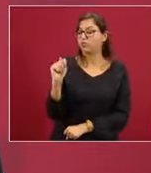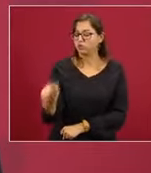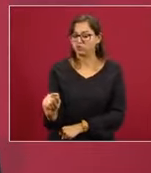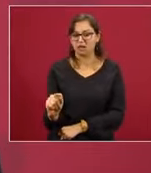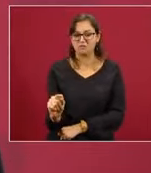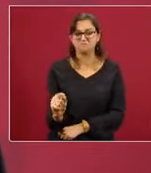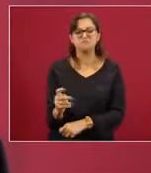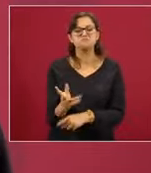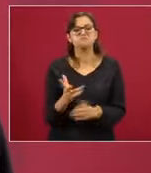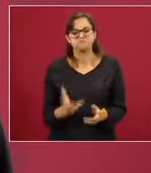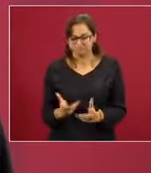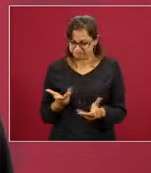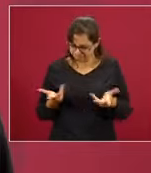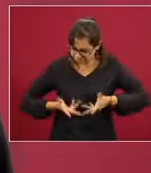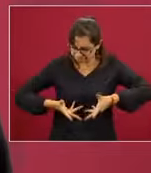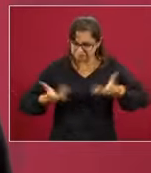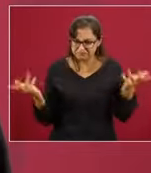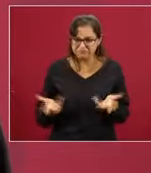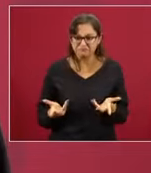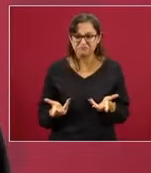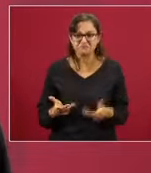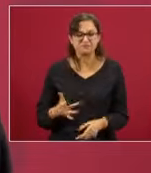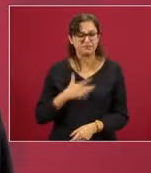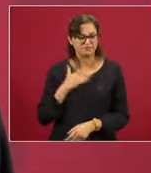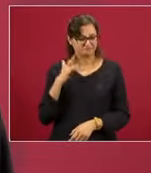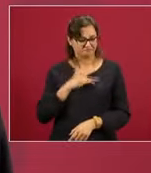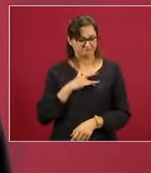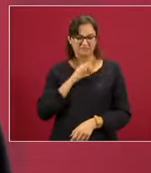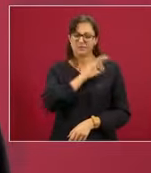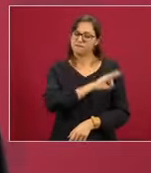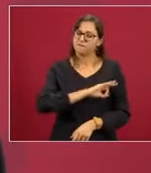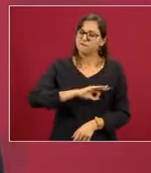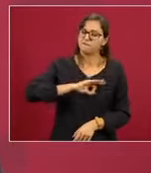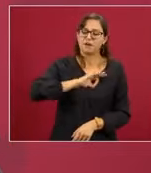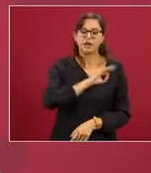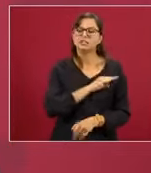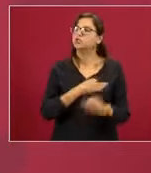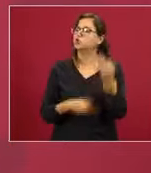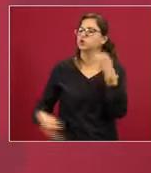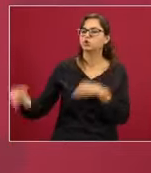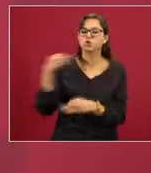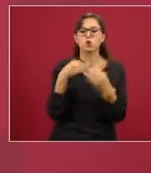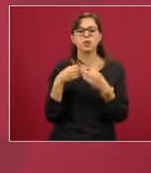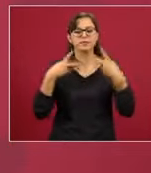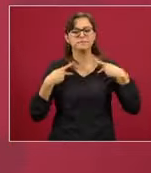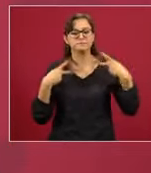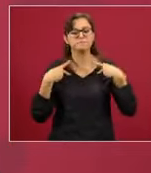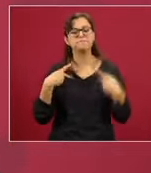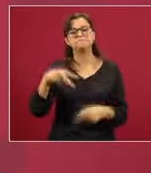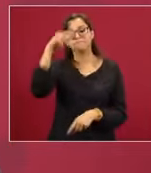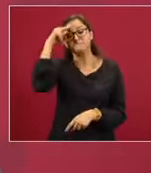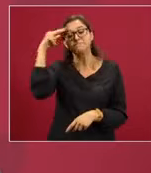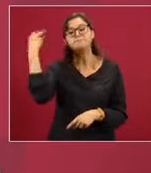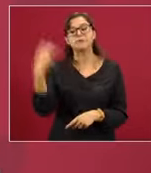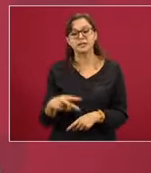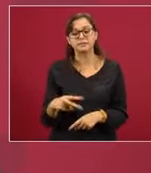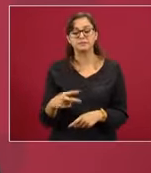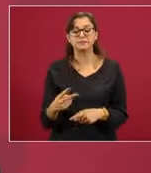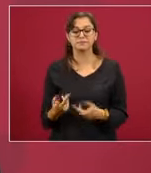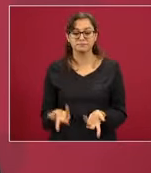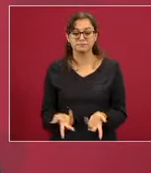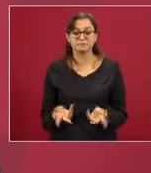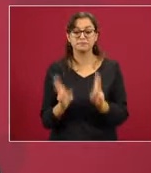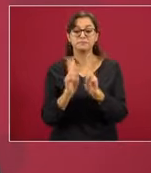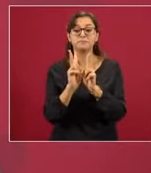debemos de felicitarnos todos los mexicanos de manera pacífica.